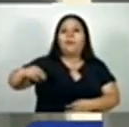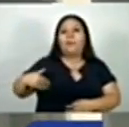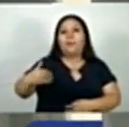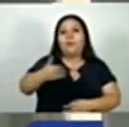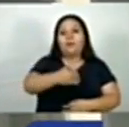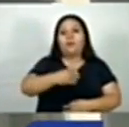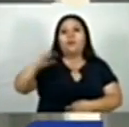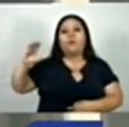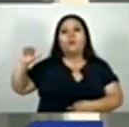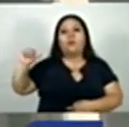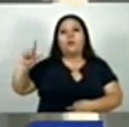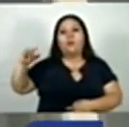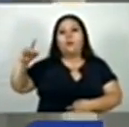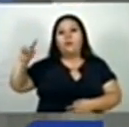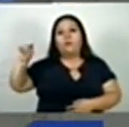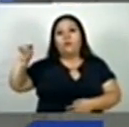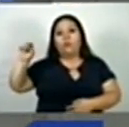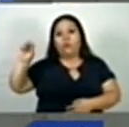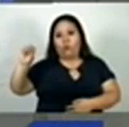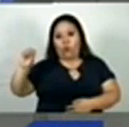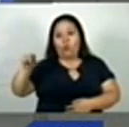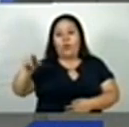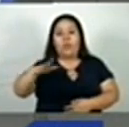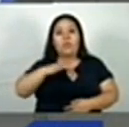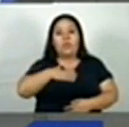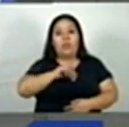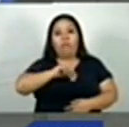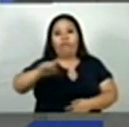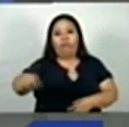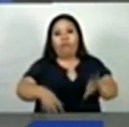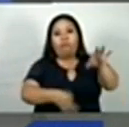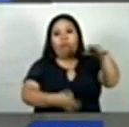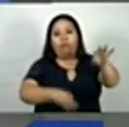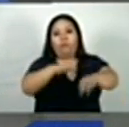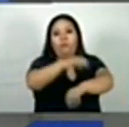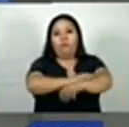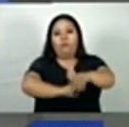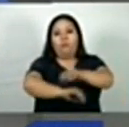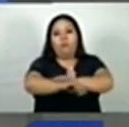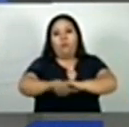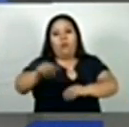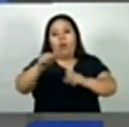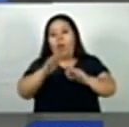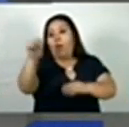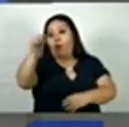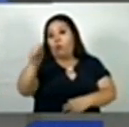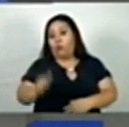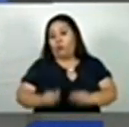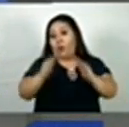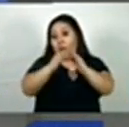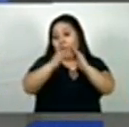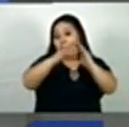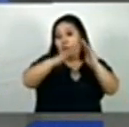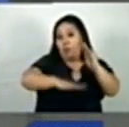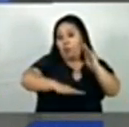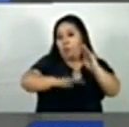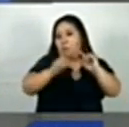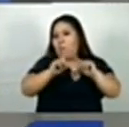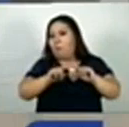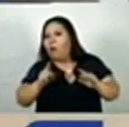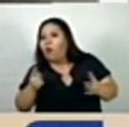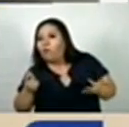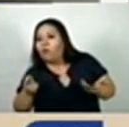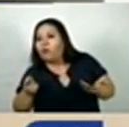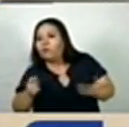Mejía, quien desde el mes de agosto tiene una orden para que sea enviado con arresto domiciliario, pero no se ha hecho efectiva.